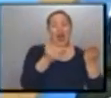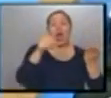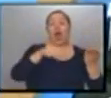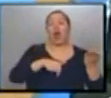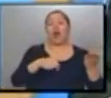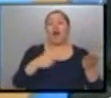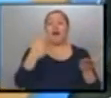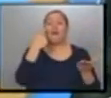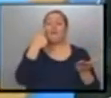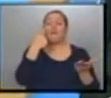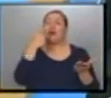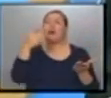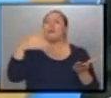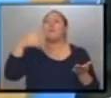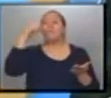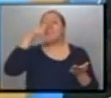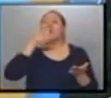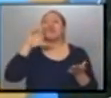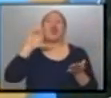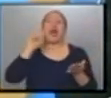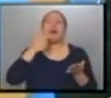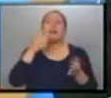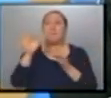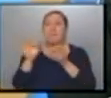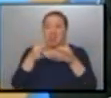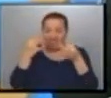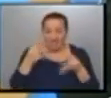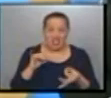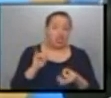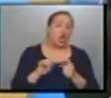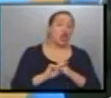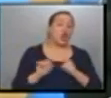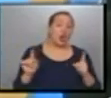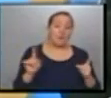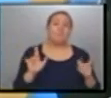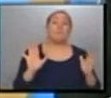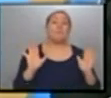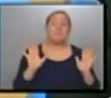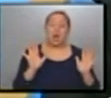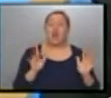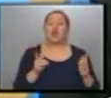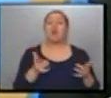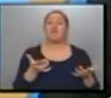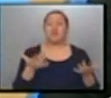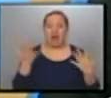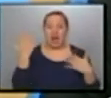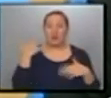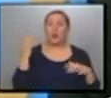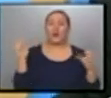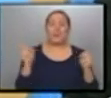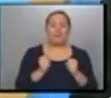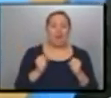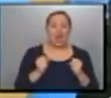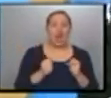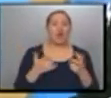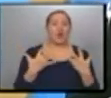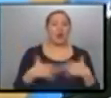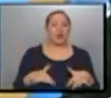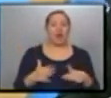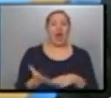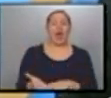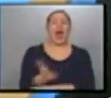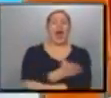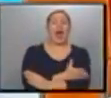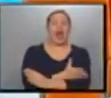que discutirle a Metrogas si está bien medido o no el consumo. Pero es cierto que tuvimos un invierno más duro y más prematuro